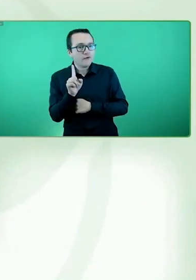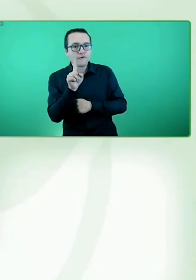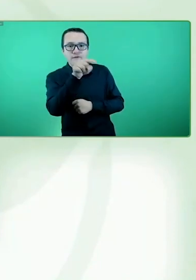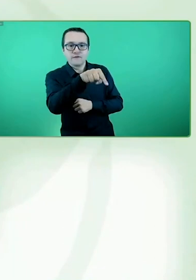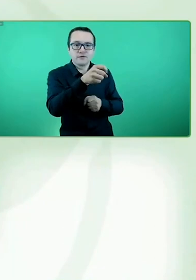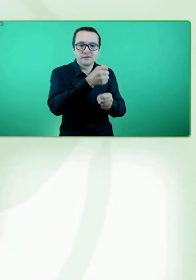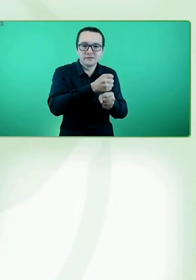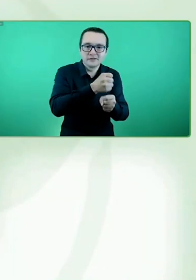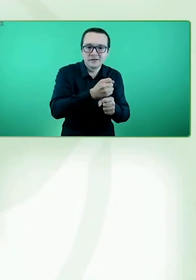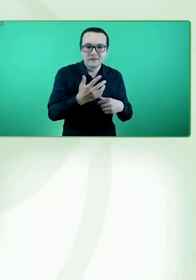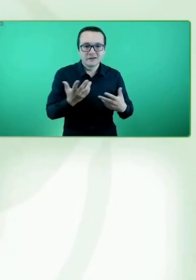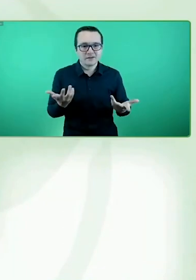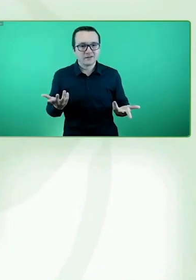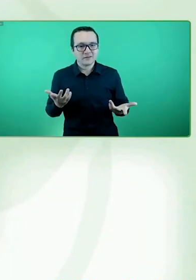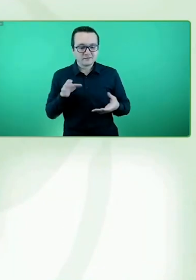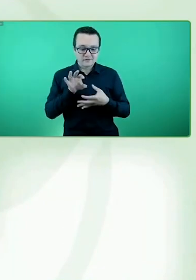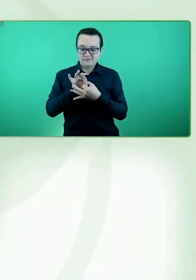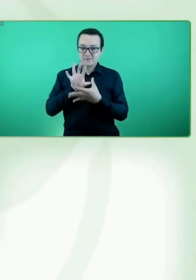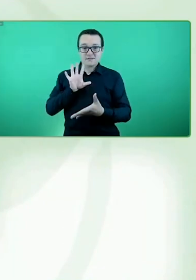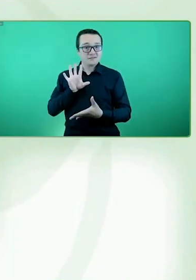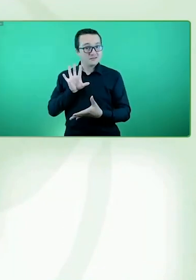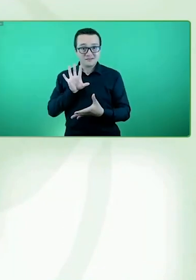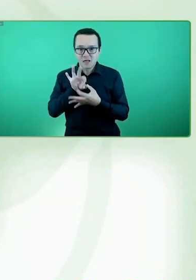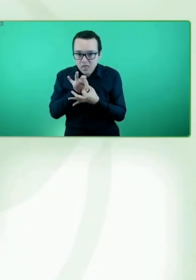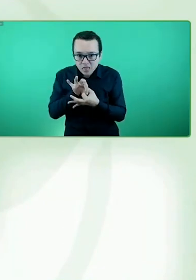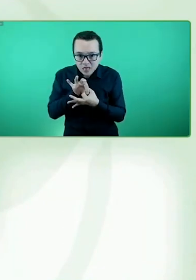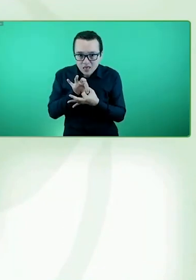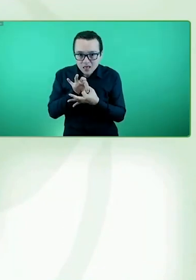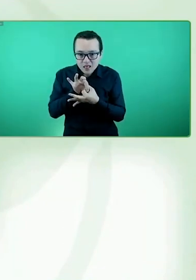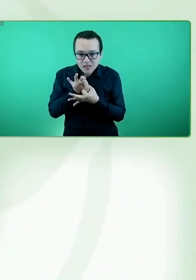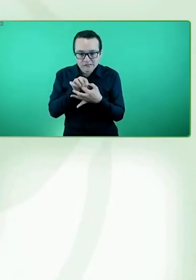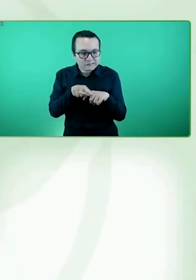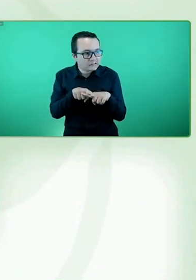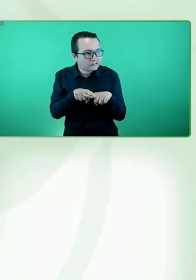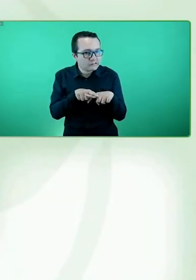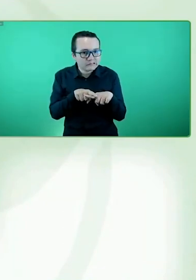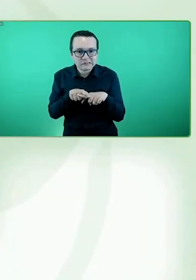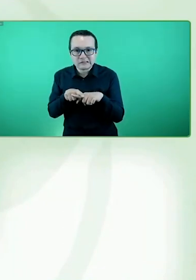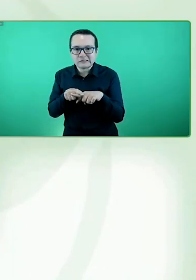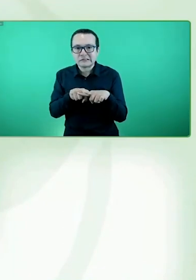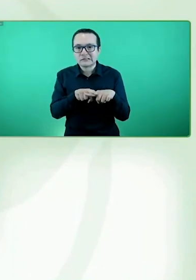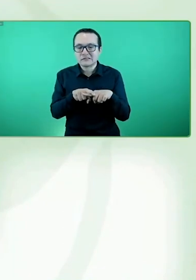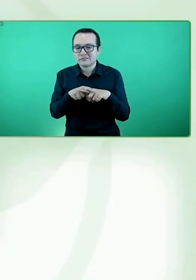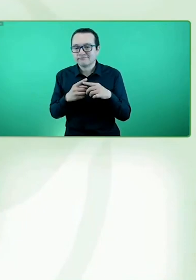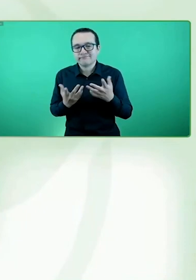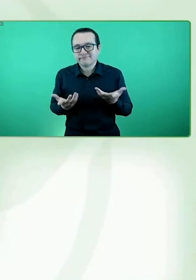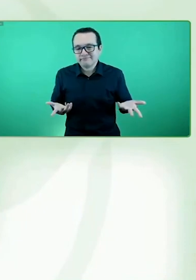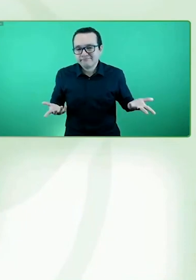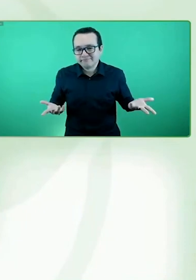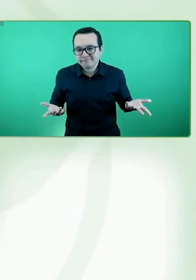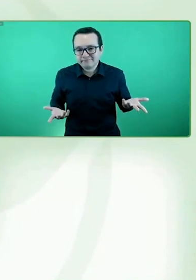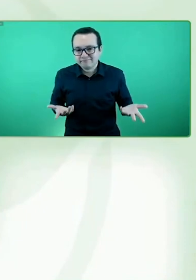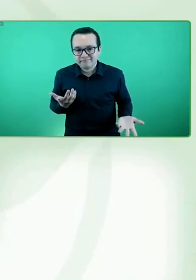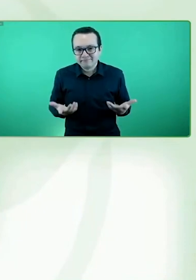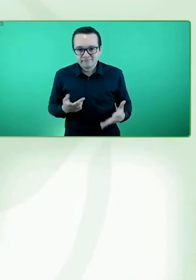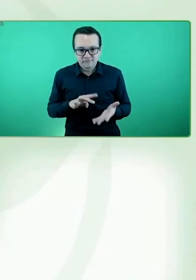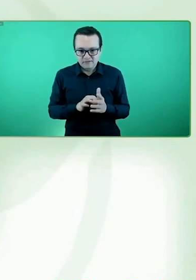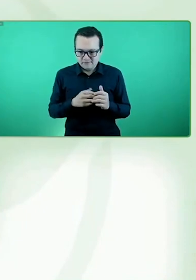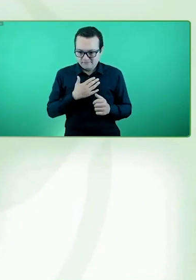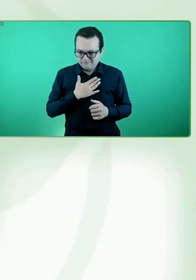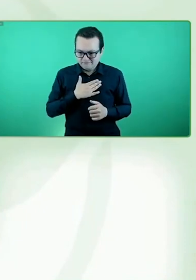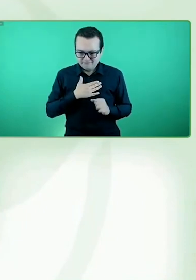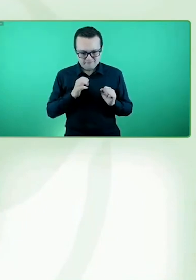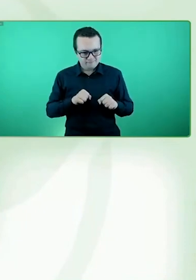autonomía necesaria para hacerlo, pues no vamos a conseguir alcanzar un nivel educativo o